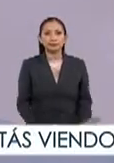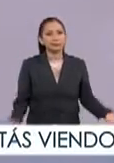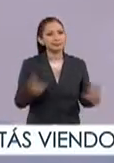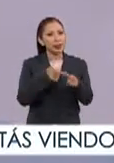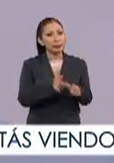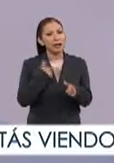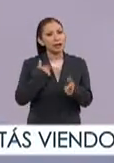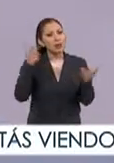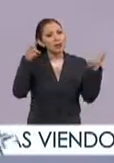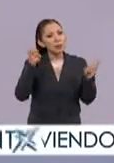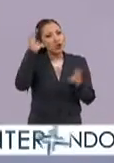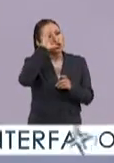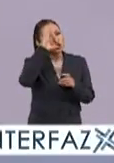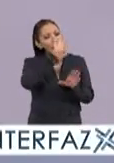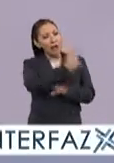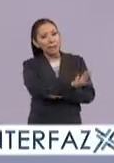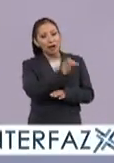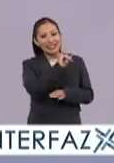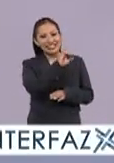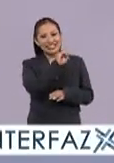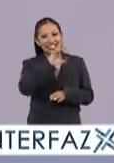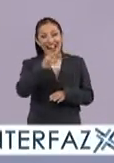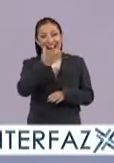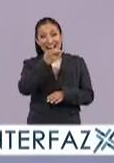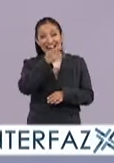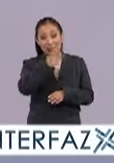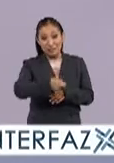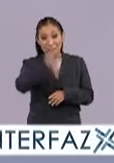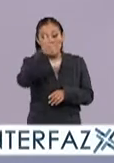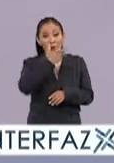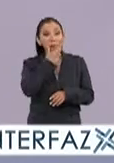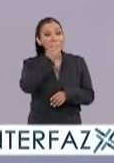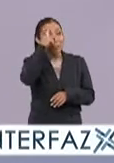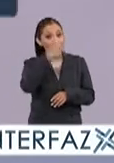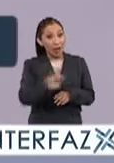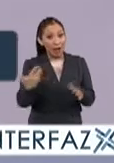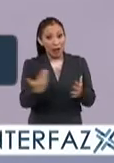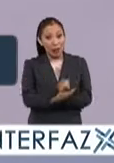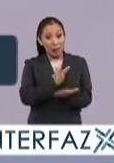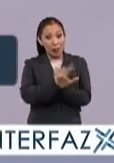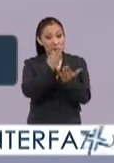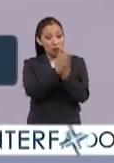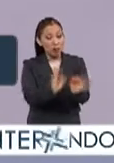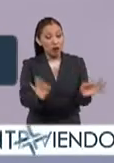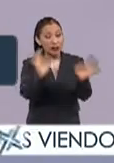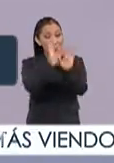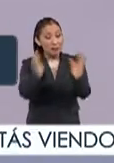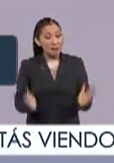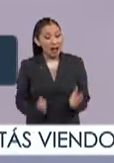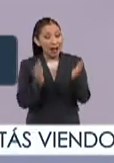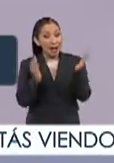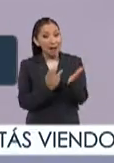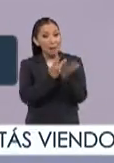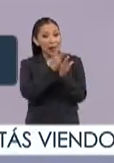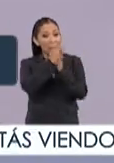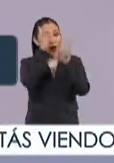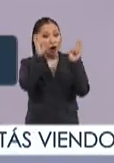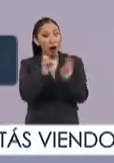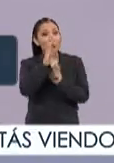seguimos con temas culturales porque Isaac Hernández el primer mexicano en obtener el galardón más importante de la danza el premio